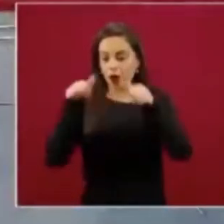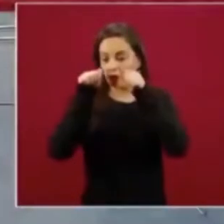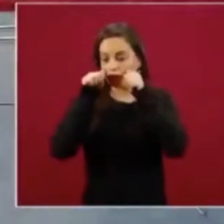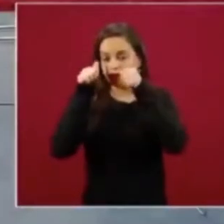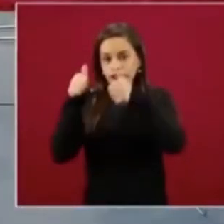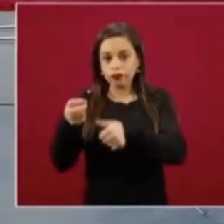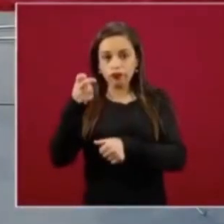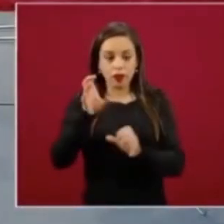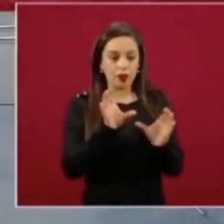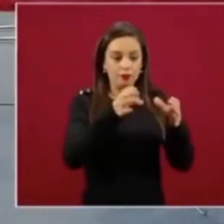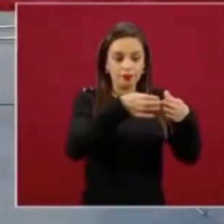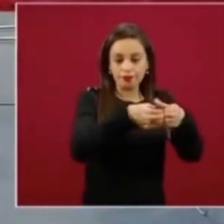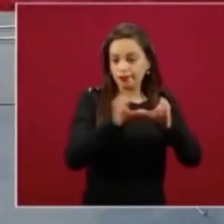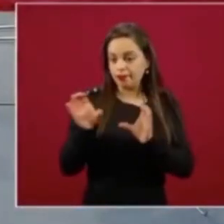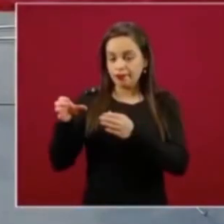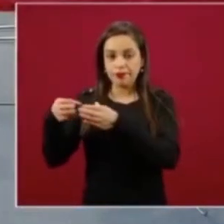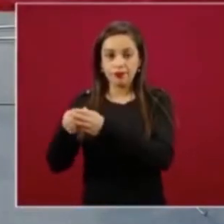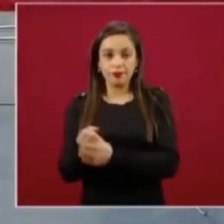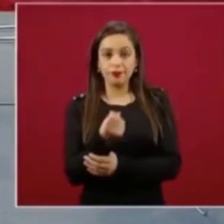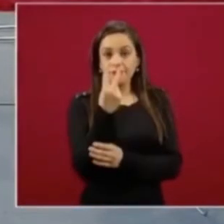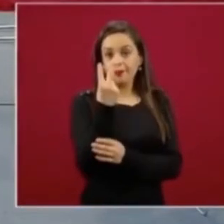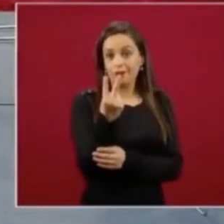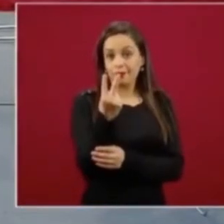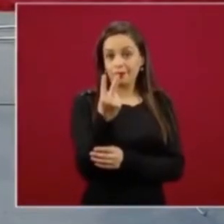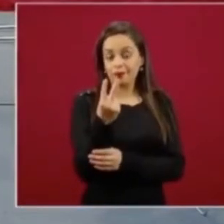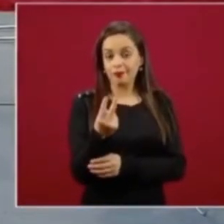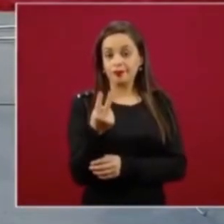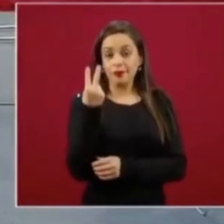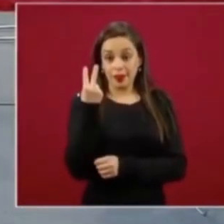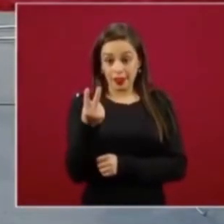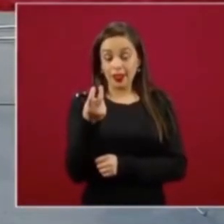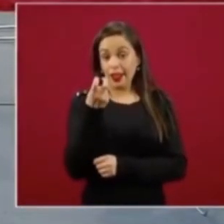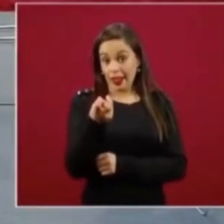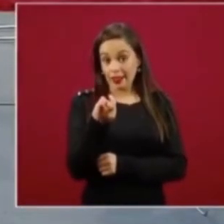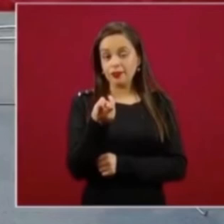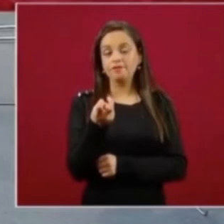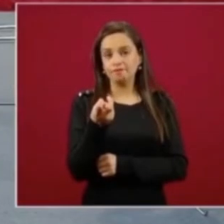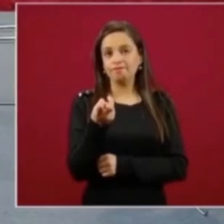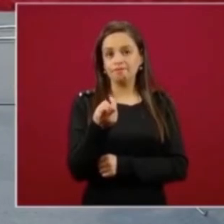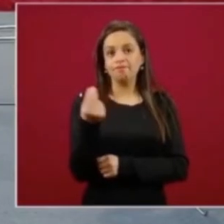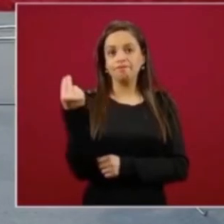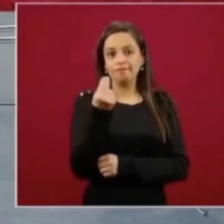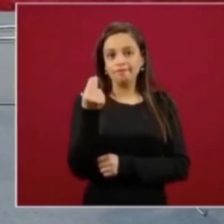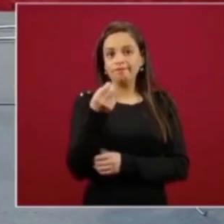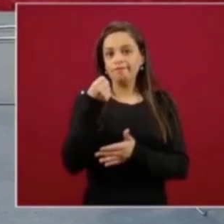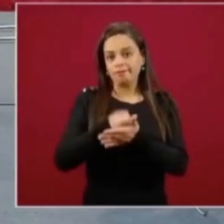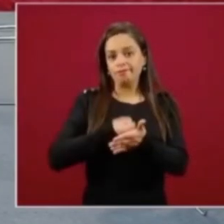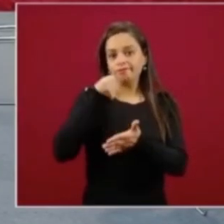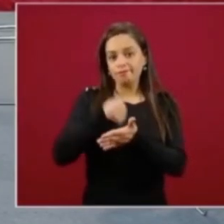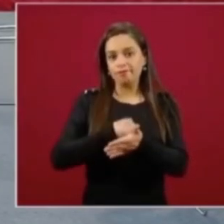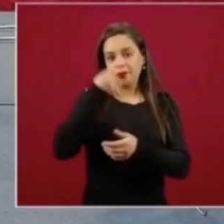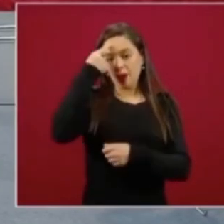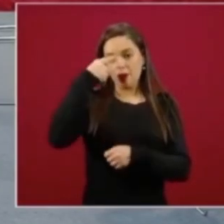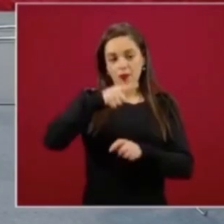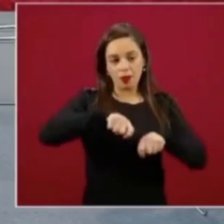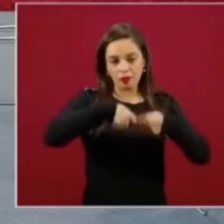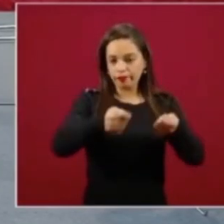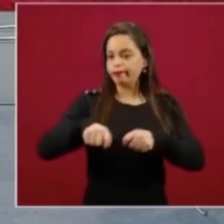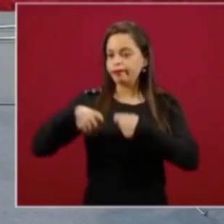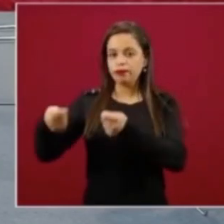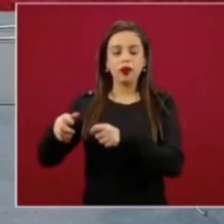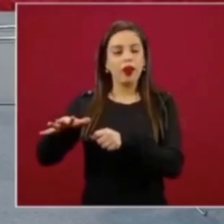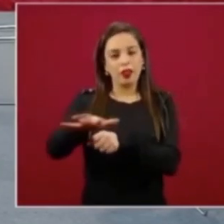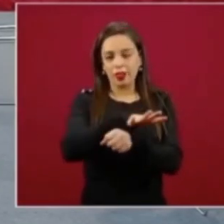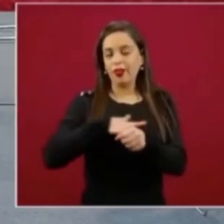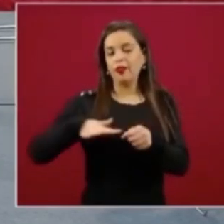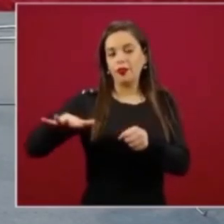queremos y nuestra estrategia es que sean universales y que llegue a todos. También el programa atiende